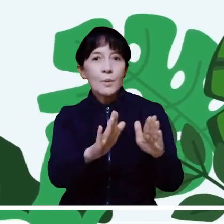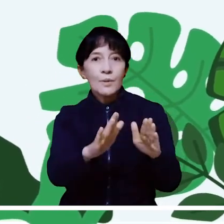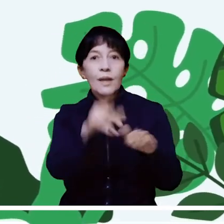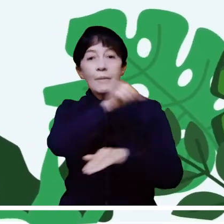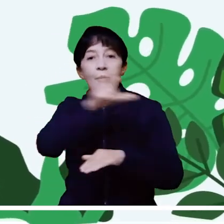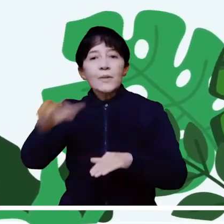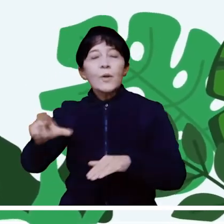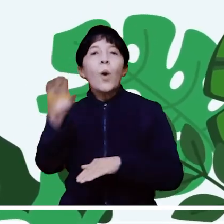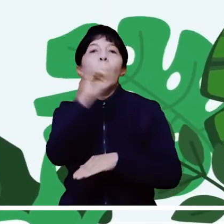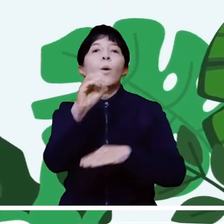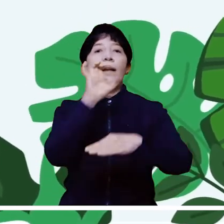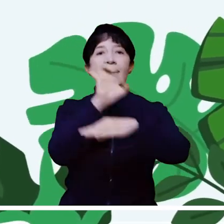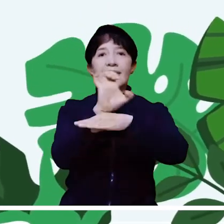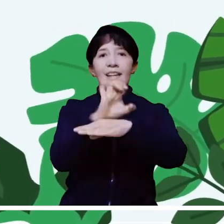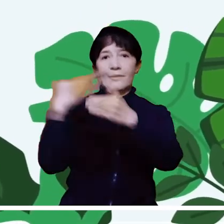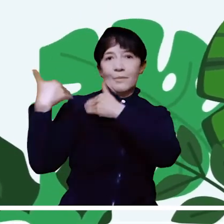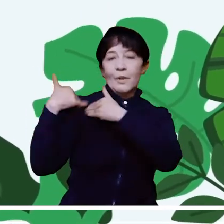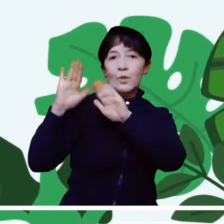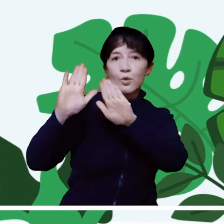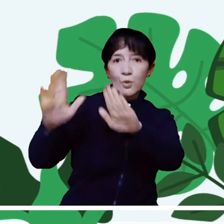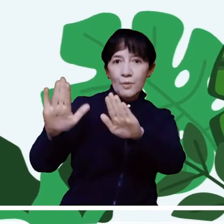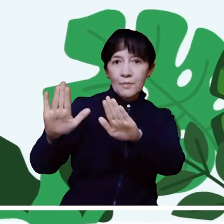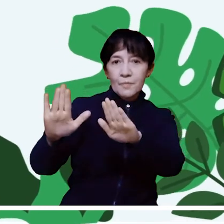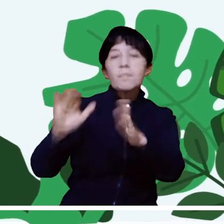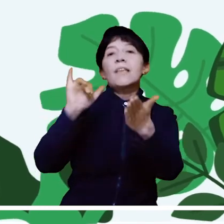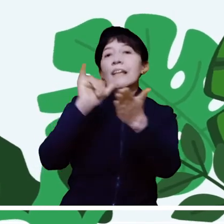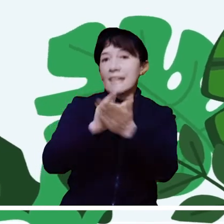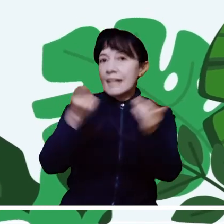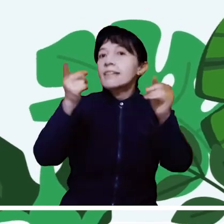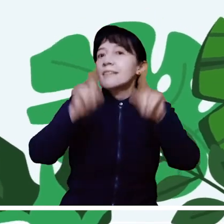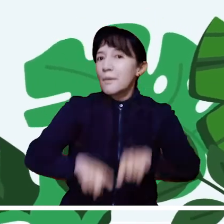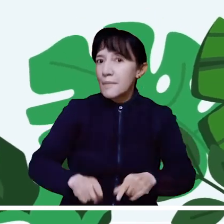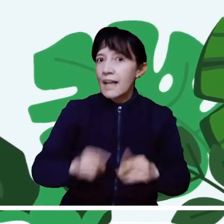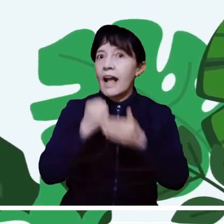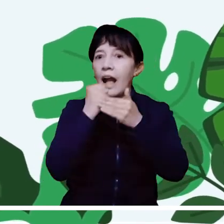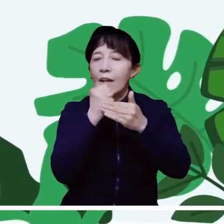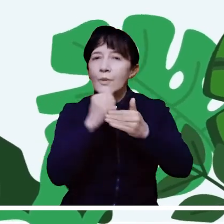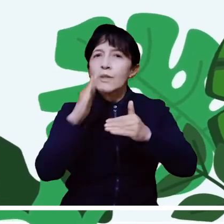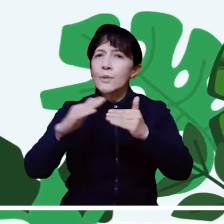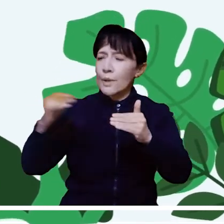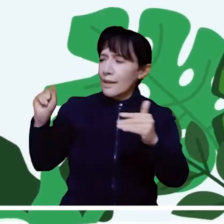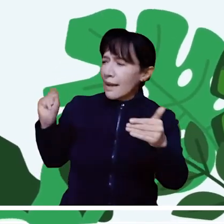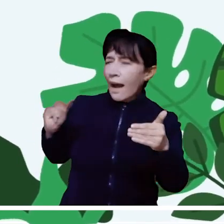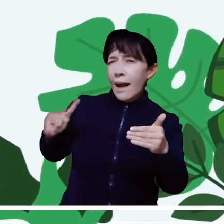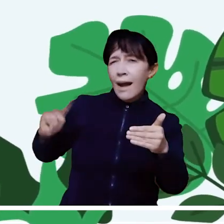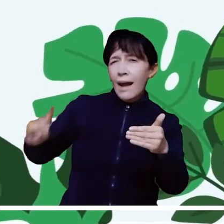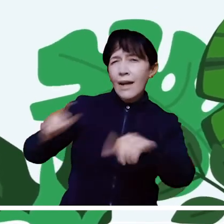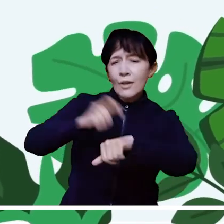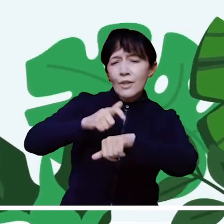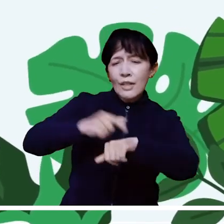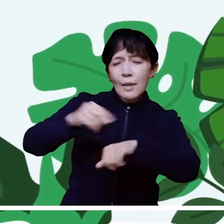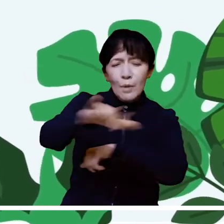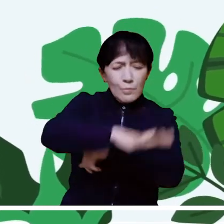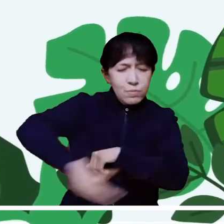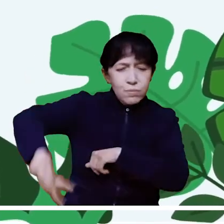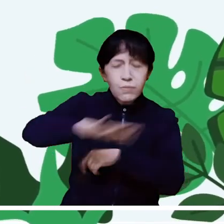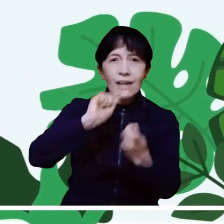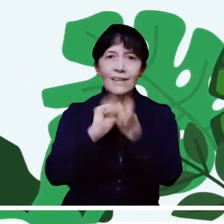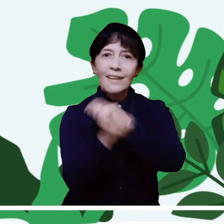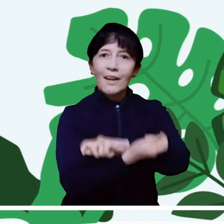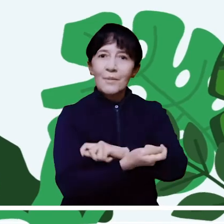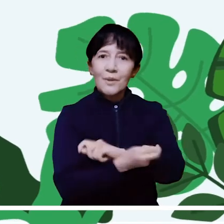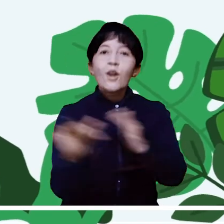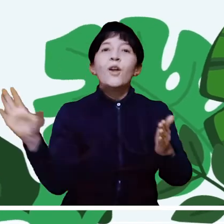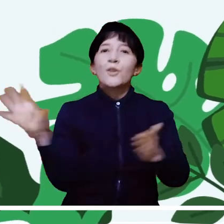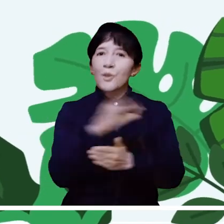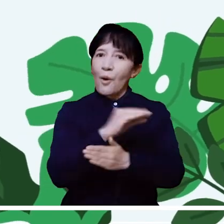decisiones de manera rápida y eficiente por parte de las personas o entidades competentes, así como para analizar los